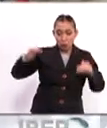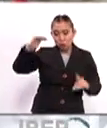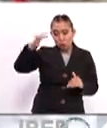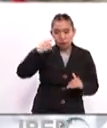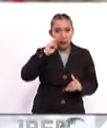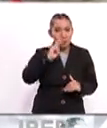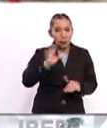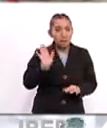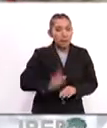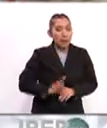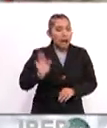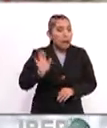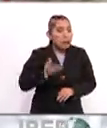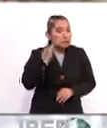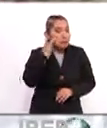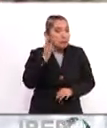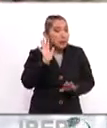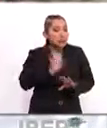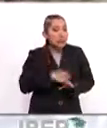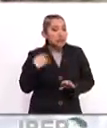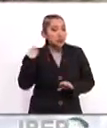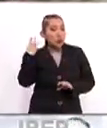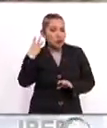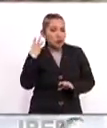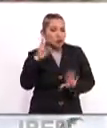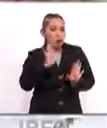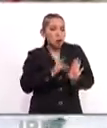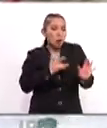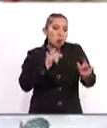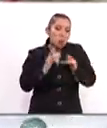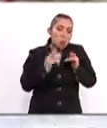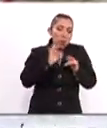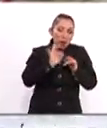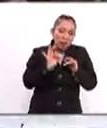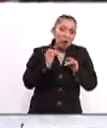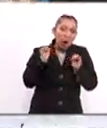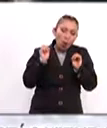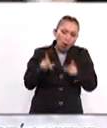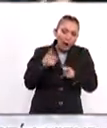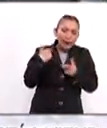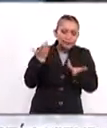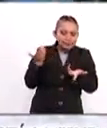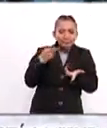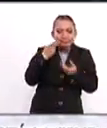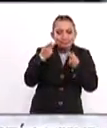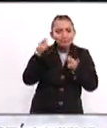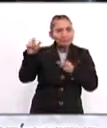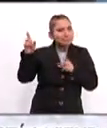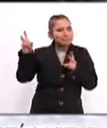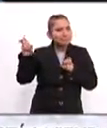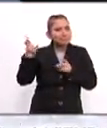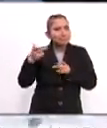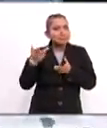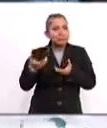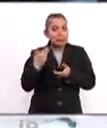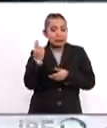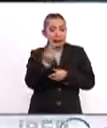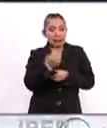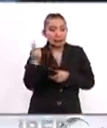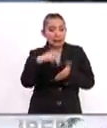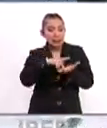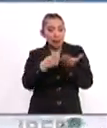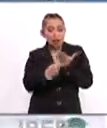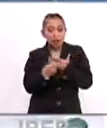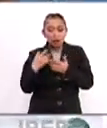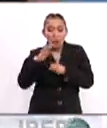Claramente parece haber una señal de Washington en el sentido que está comprando, digamos, este argumento en el sentido que se requiere un